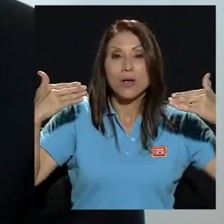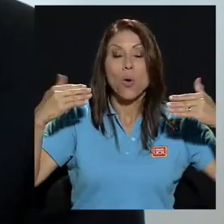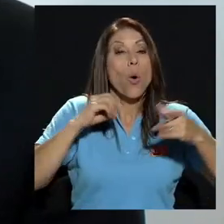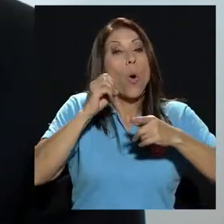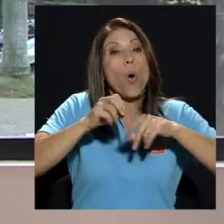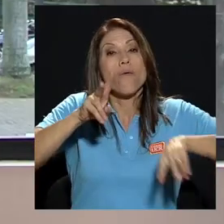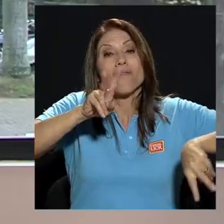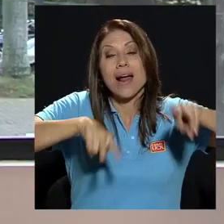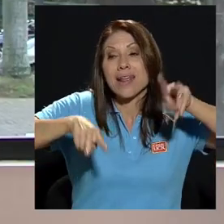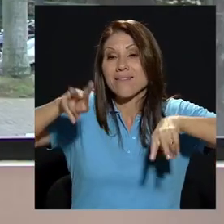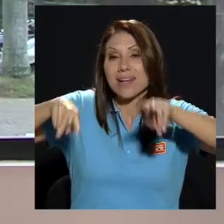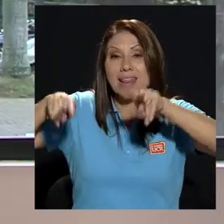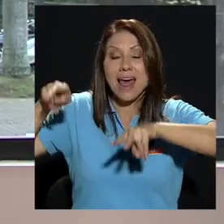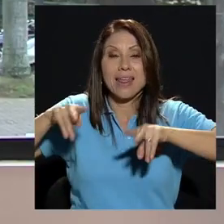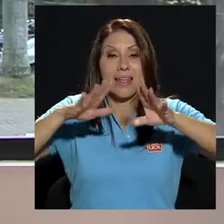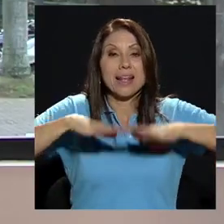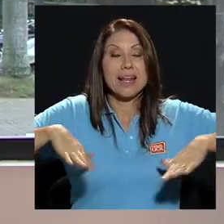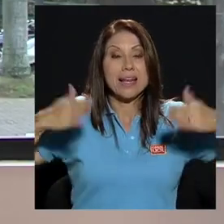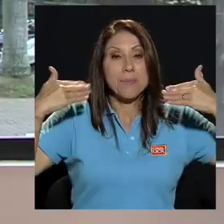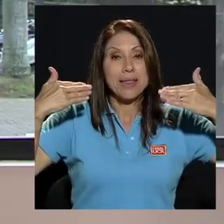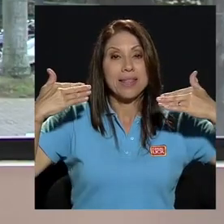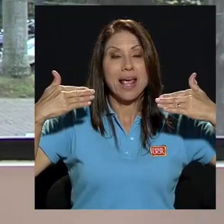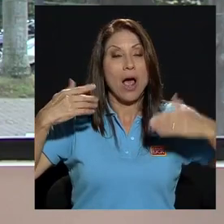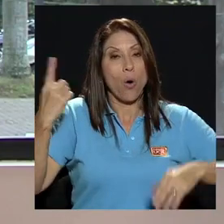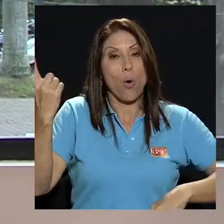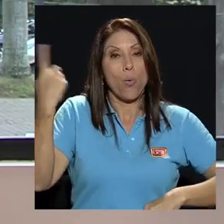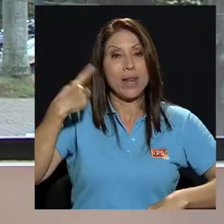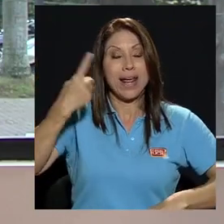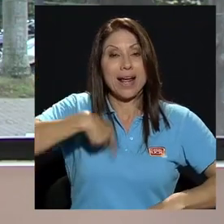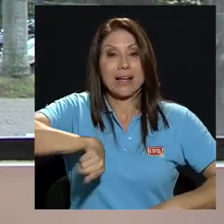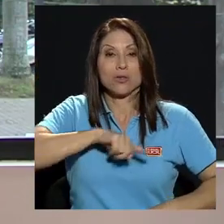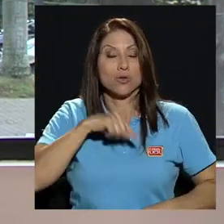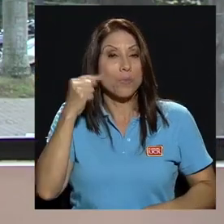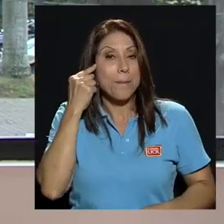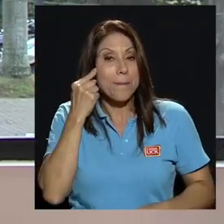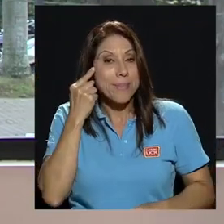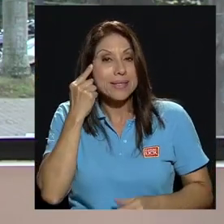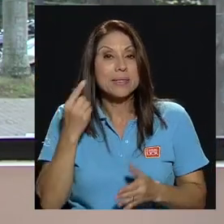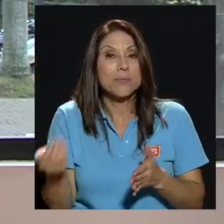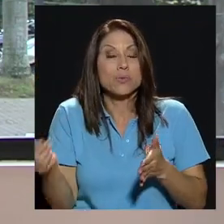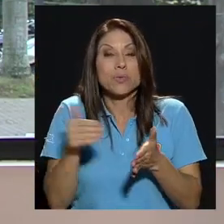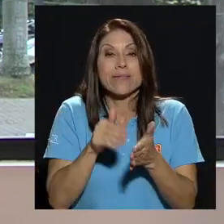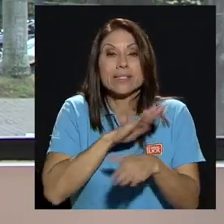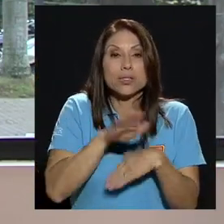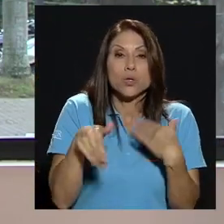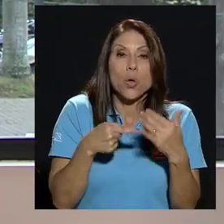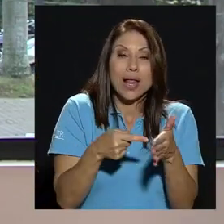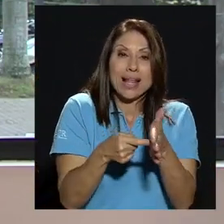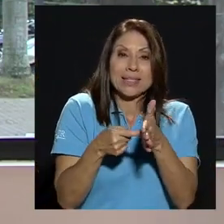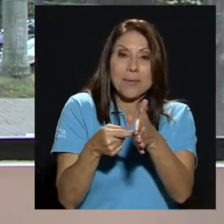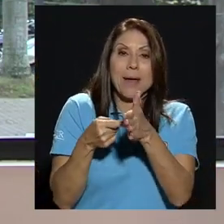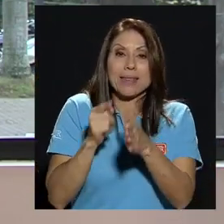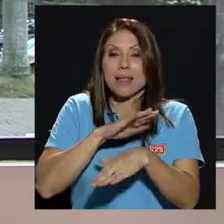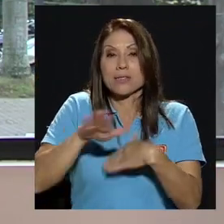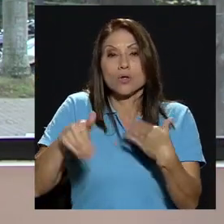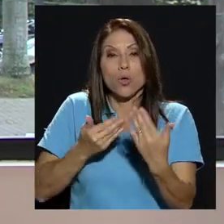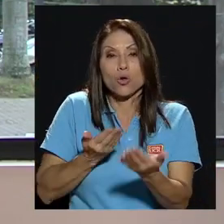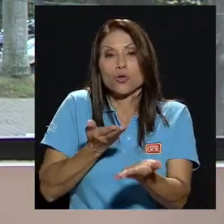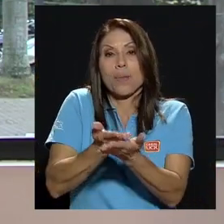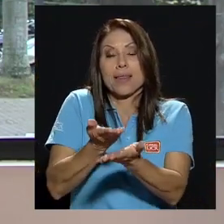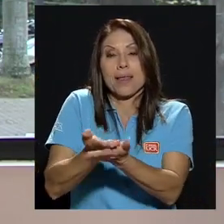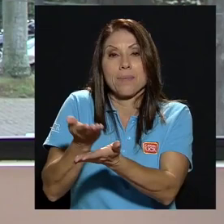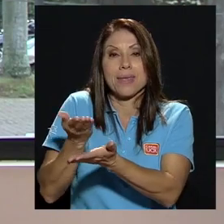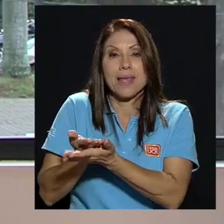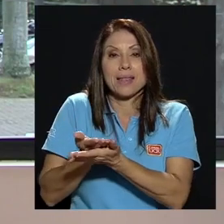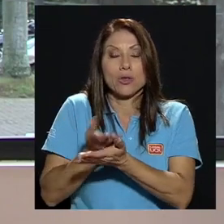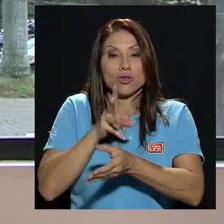cambio climático nos obligan a repensar inclusive todas las demandas y todos los planteamientos que se hacen